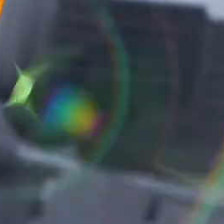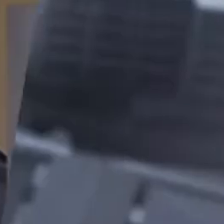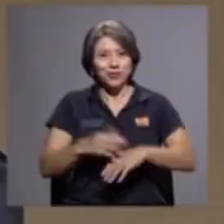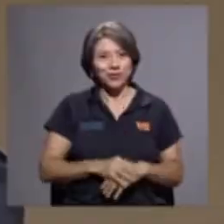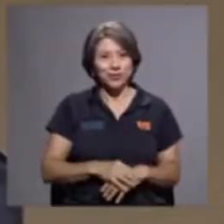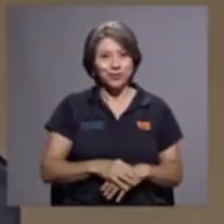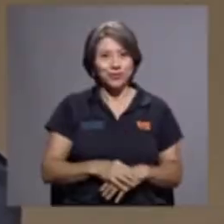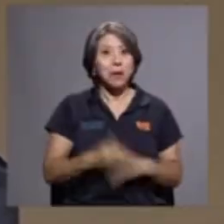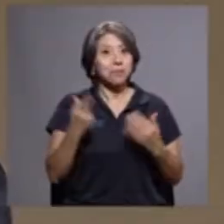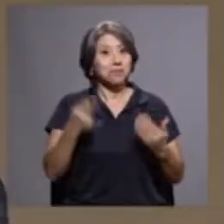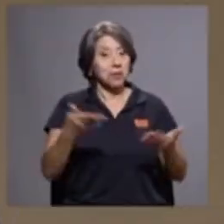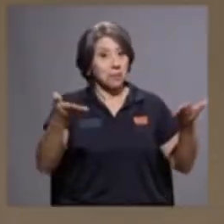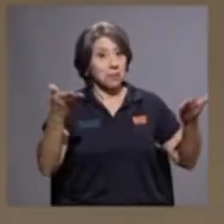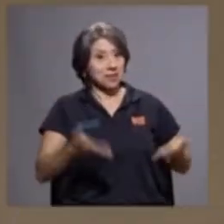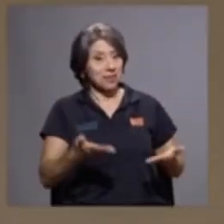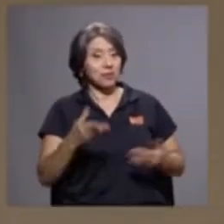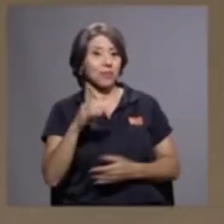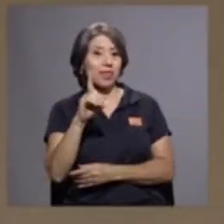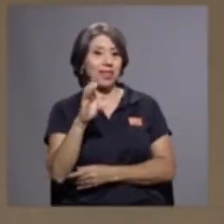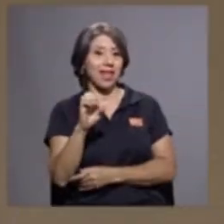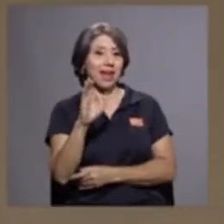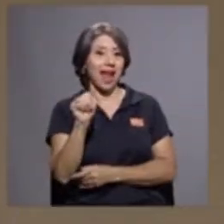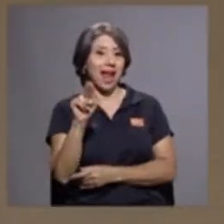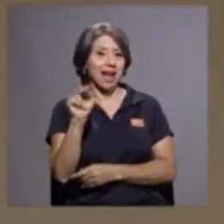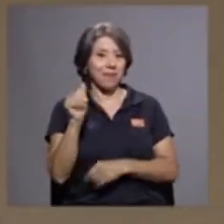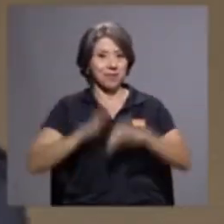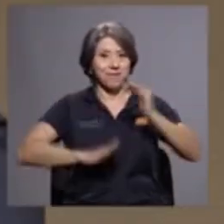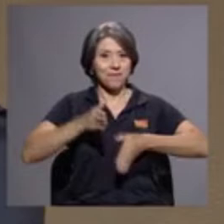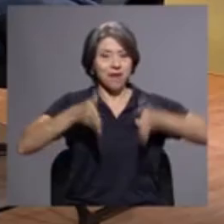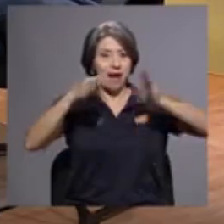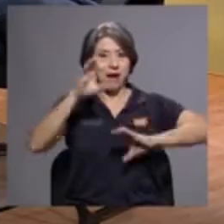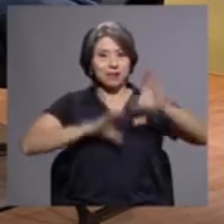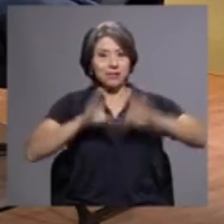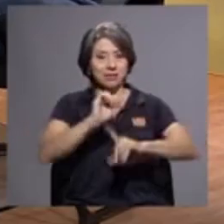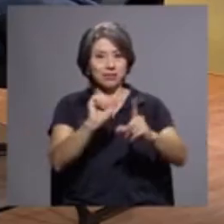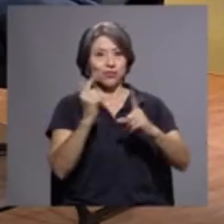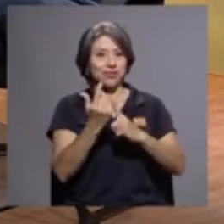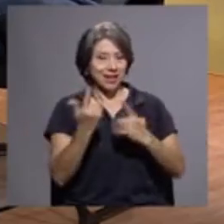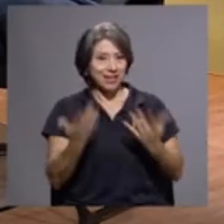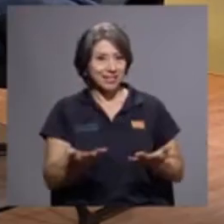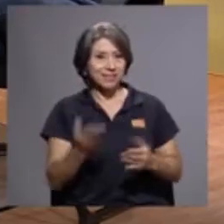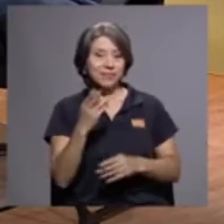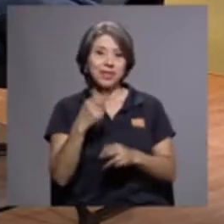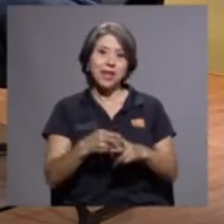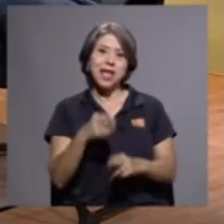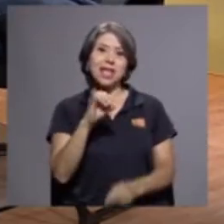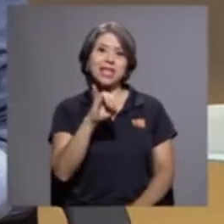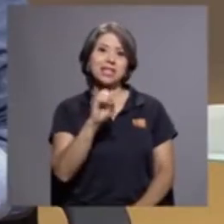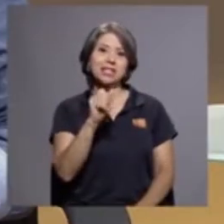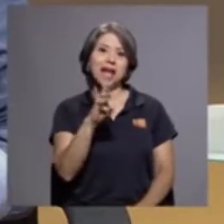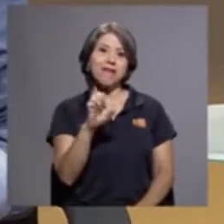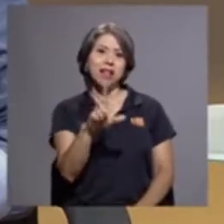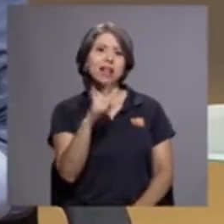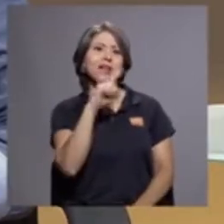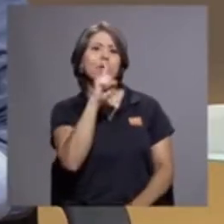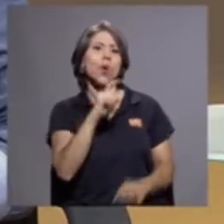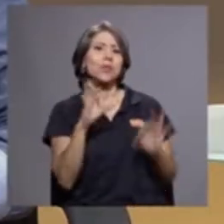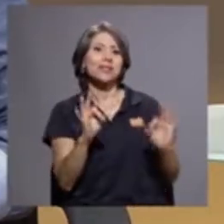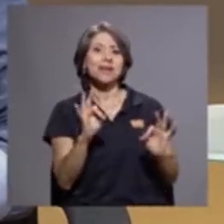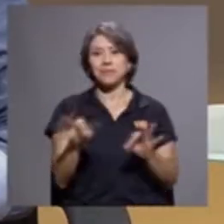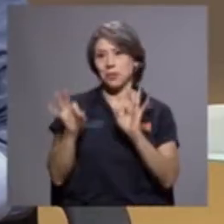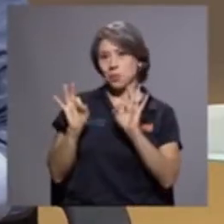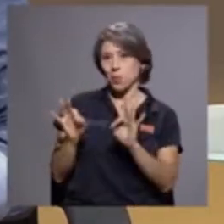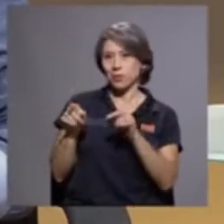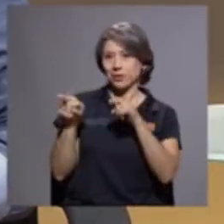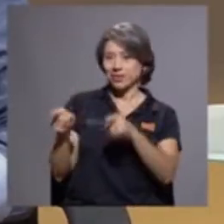Me permito presentar casualmente a la decana de la Facultad de Ciencias Sociales, doña Isabel, ¿cómo está? Muy bien, usted? Muchas